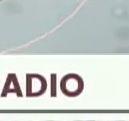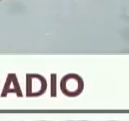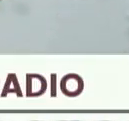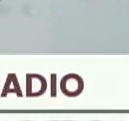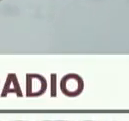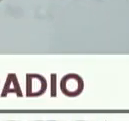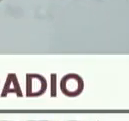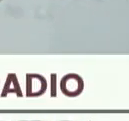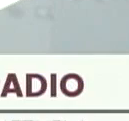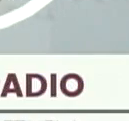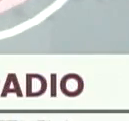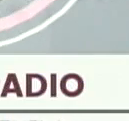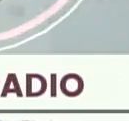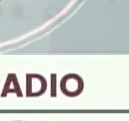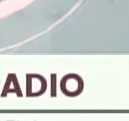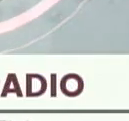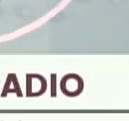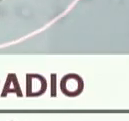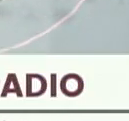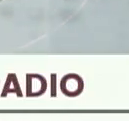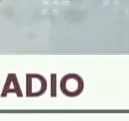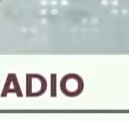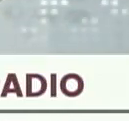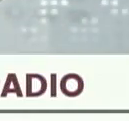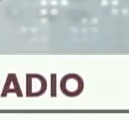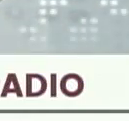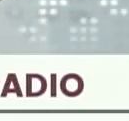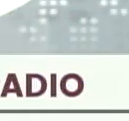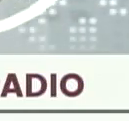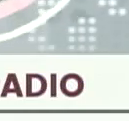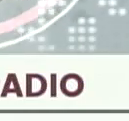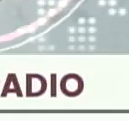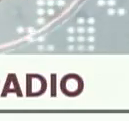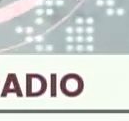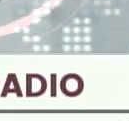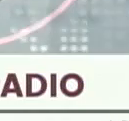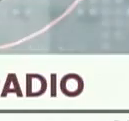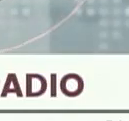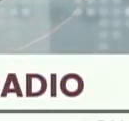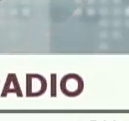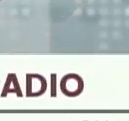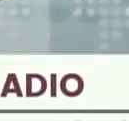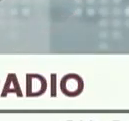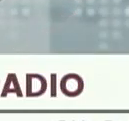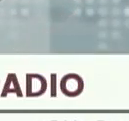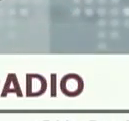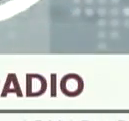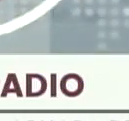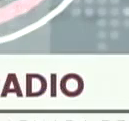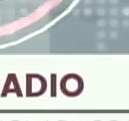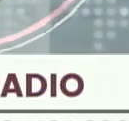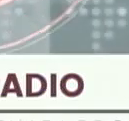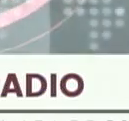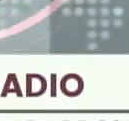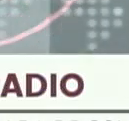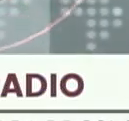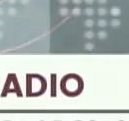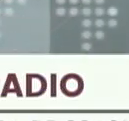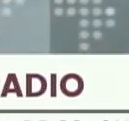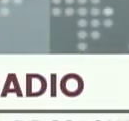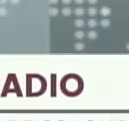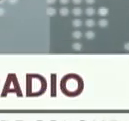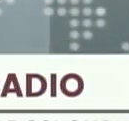que aun cuando es voluntaria fue ampliamente aceptada por la población venezolana. Todas las medidas